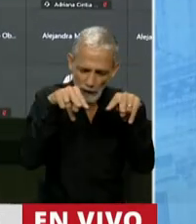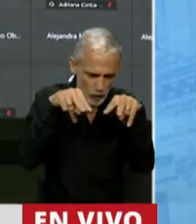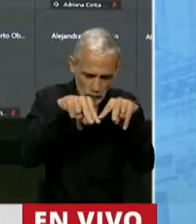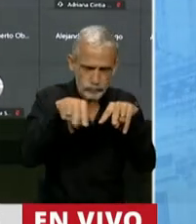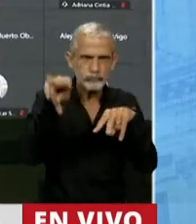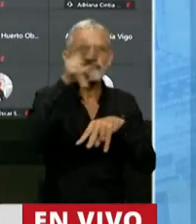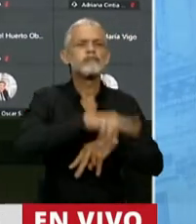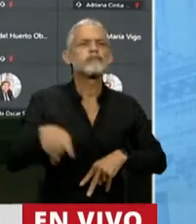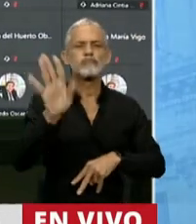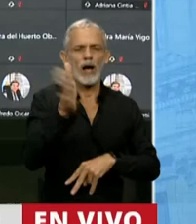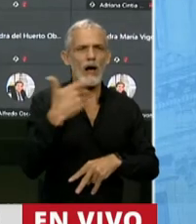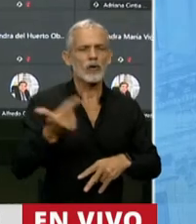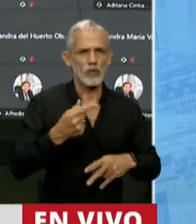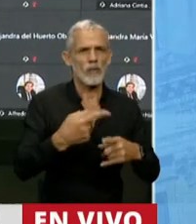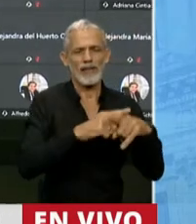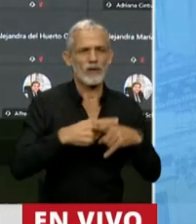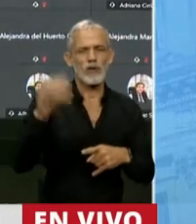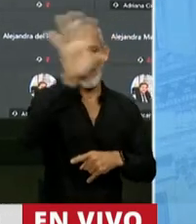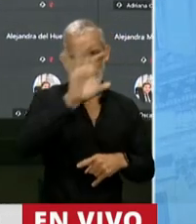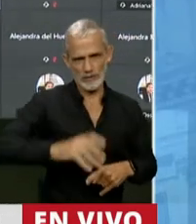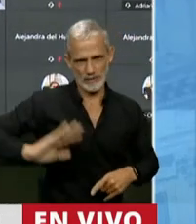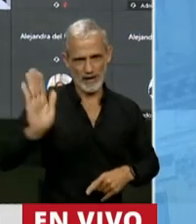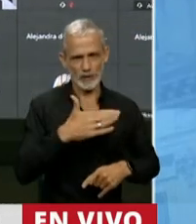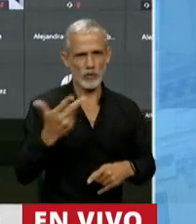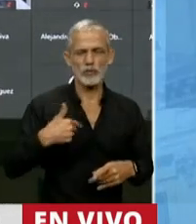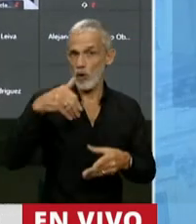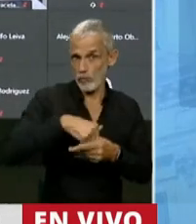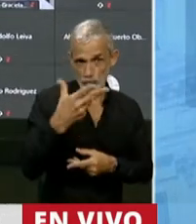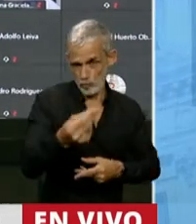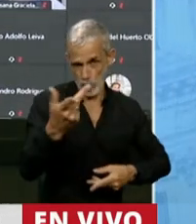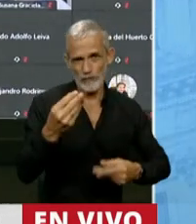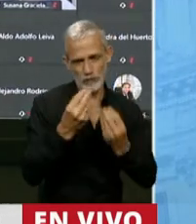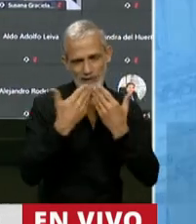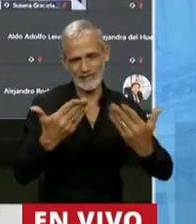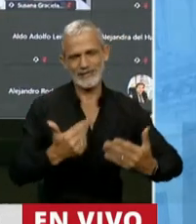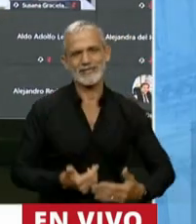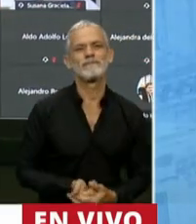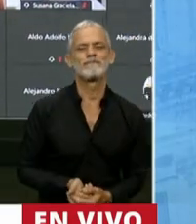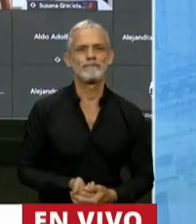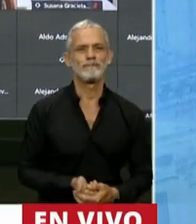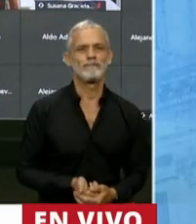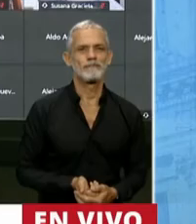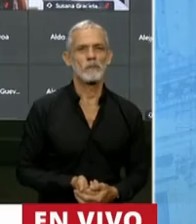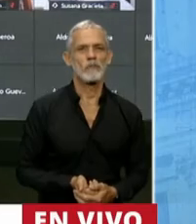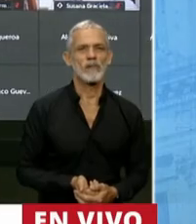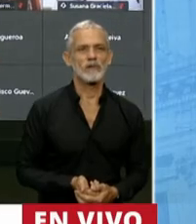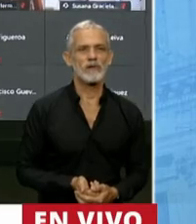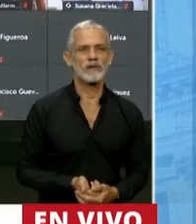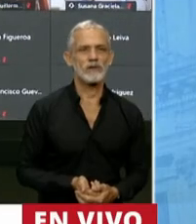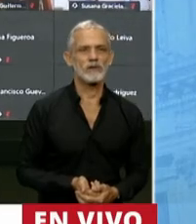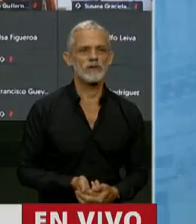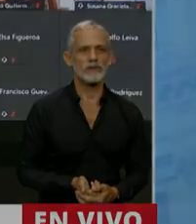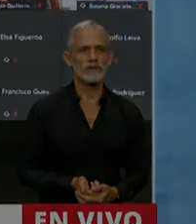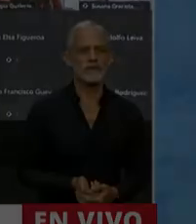debatir lo que es el verdadero federalismo. Por eso no voy a acompañar este proyecto. Muchas gracias. Muchas gracias,